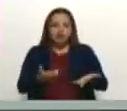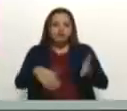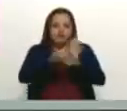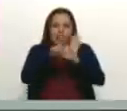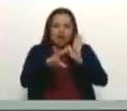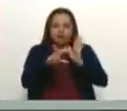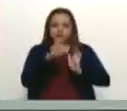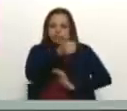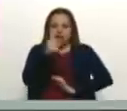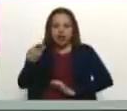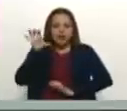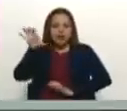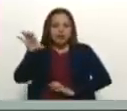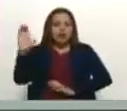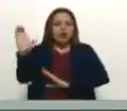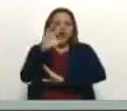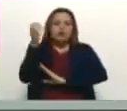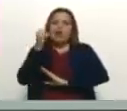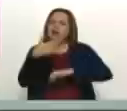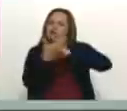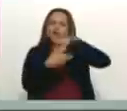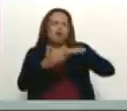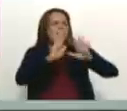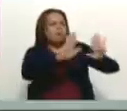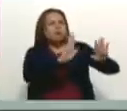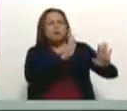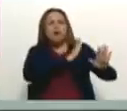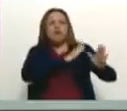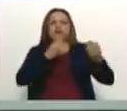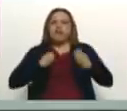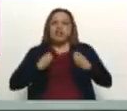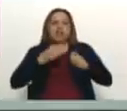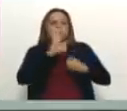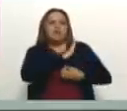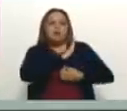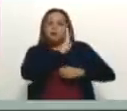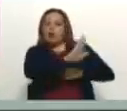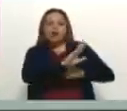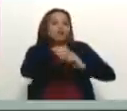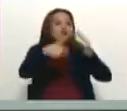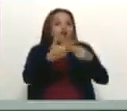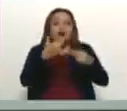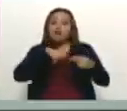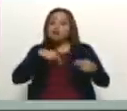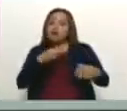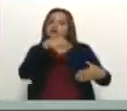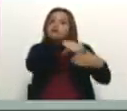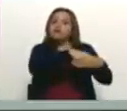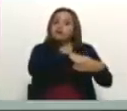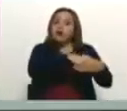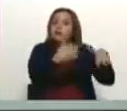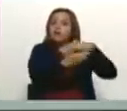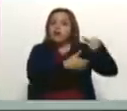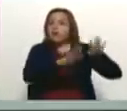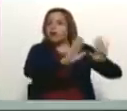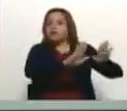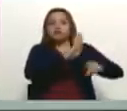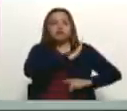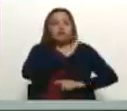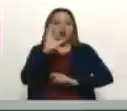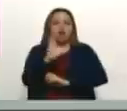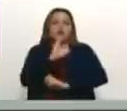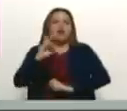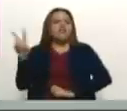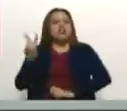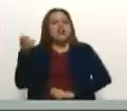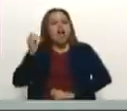Cada quien, Colombia tiene sus problemas, su vida interna. Jamás nos hemos metido en la vida interna de Colombia. Venezuela